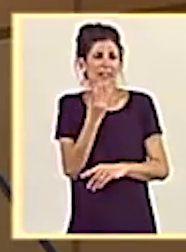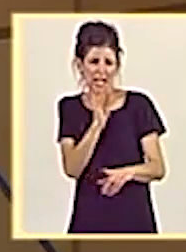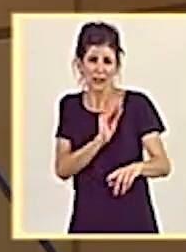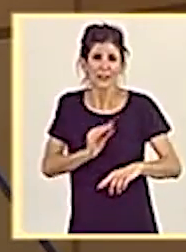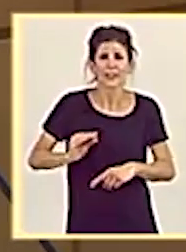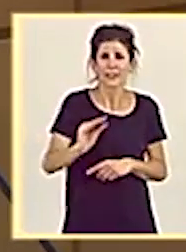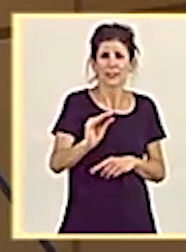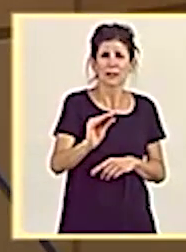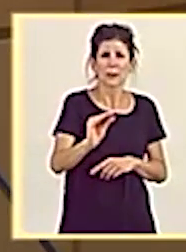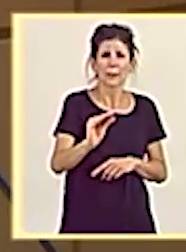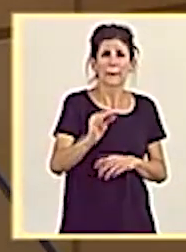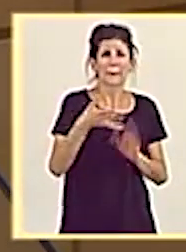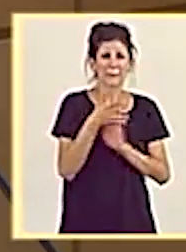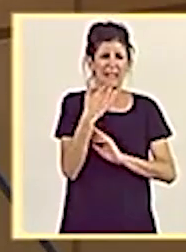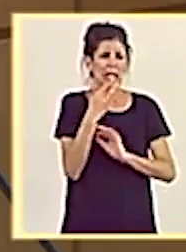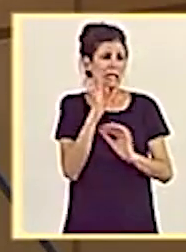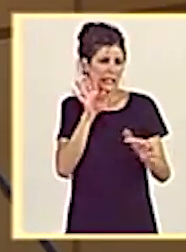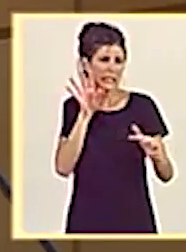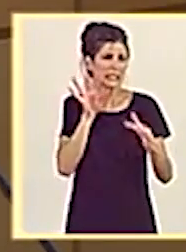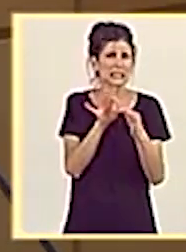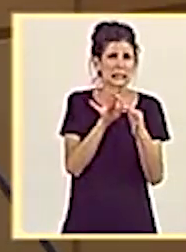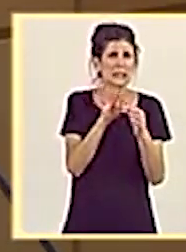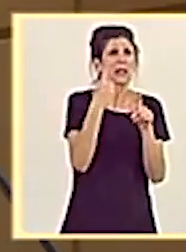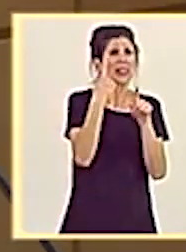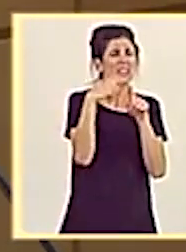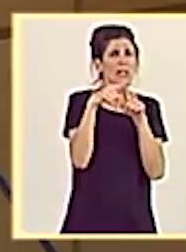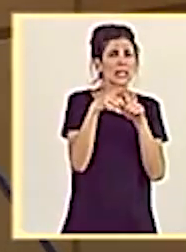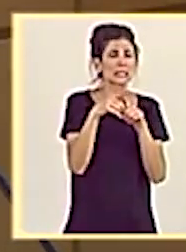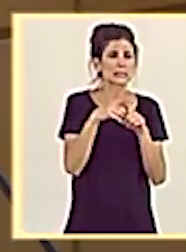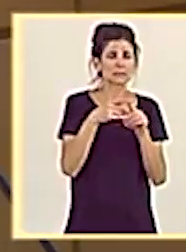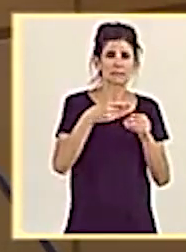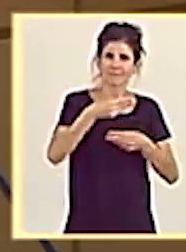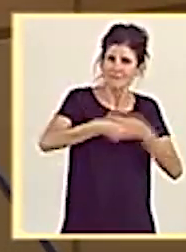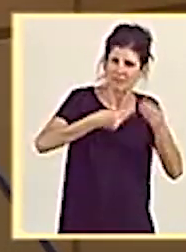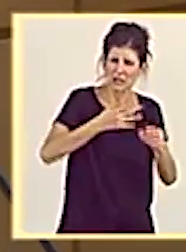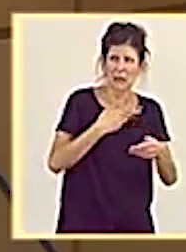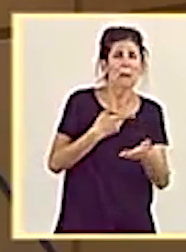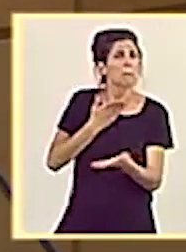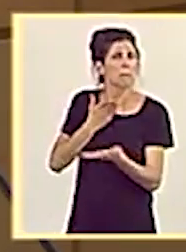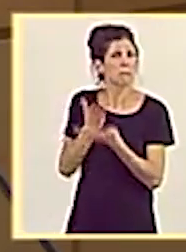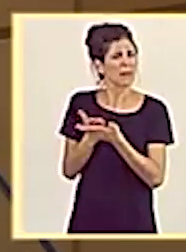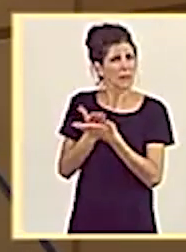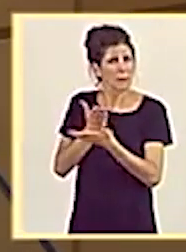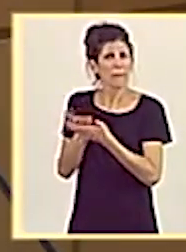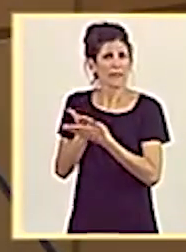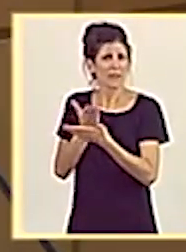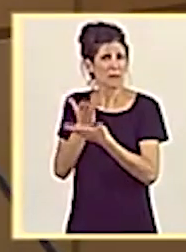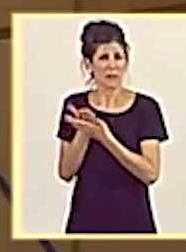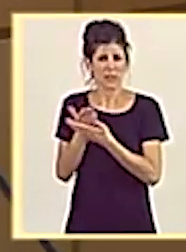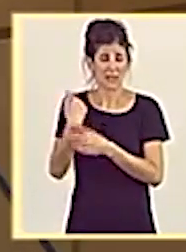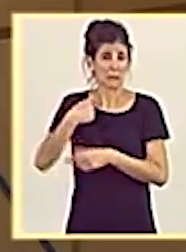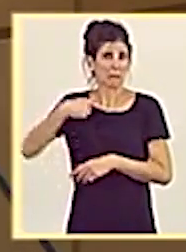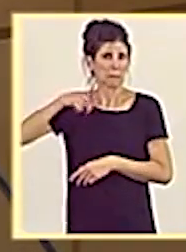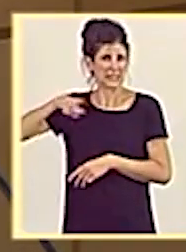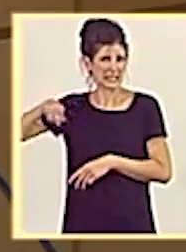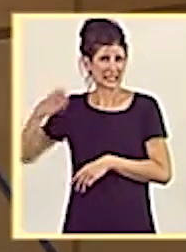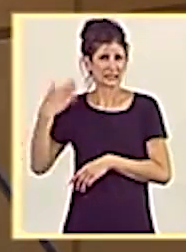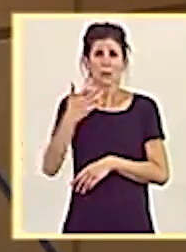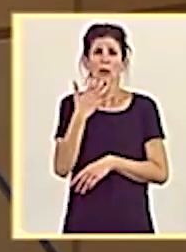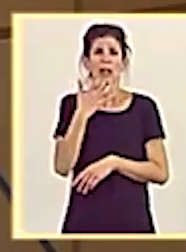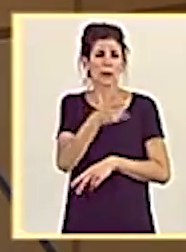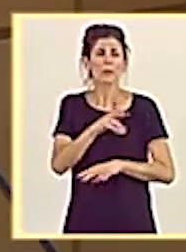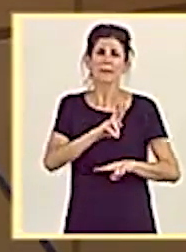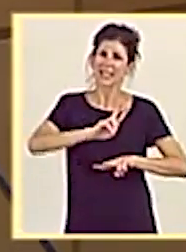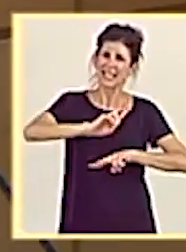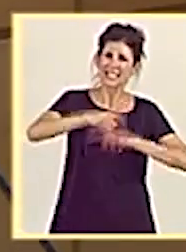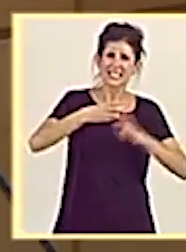vinculada a distintas actuaciones que vamos pidiendo desde hace unos meses, como es, por ejemplo, la